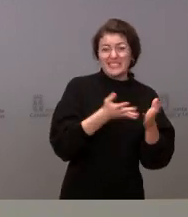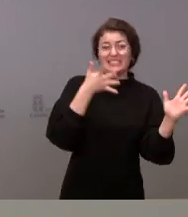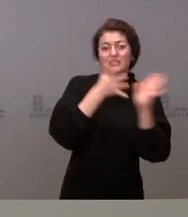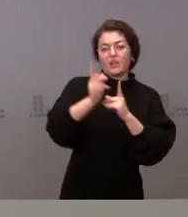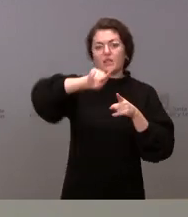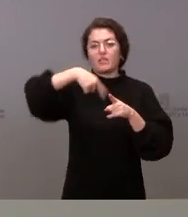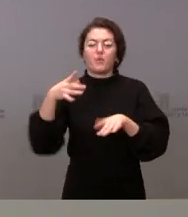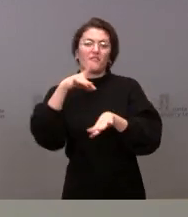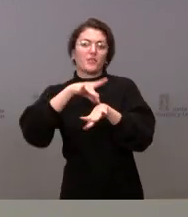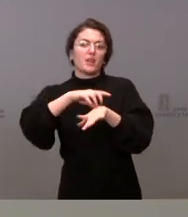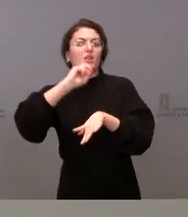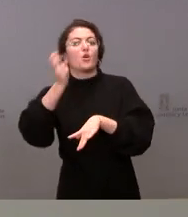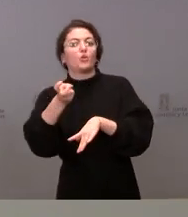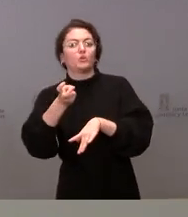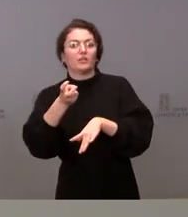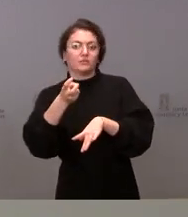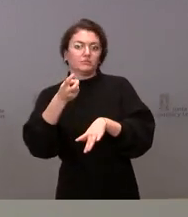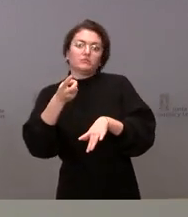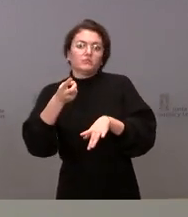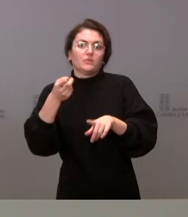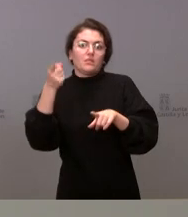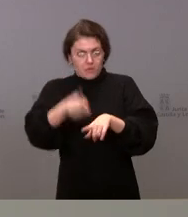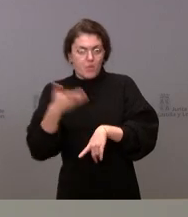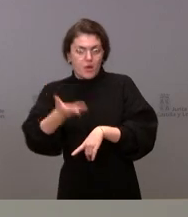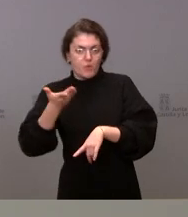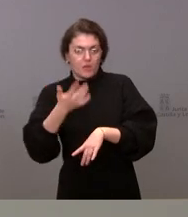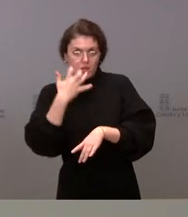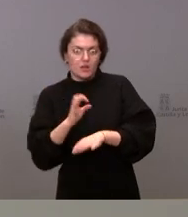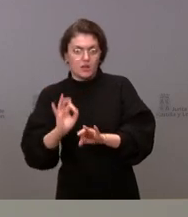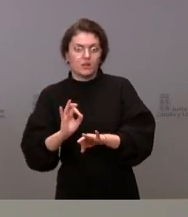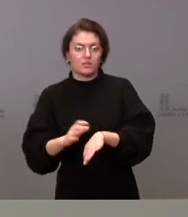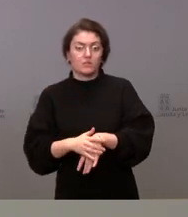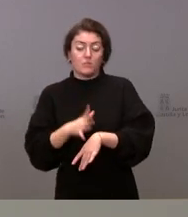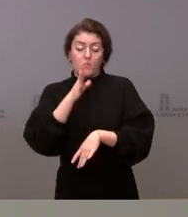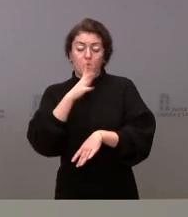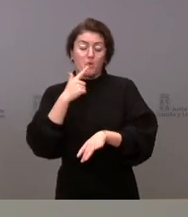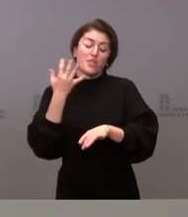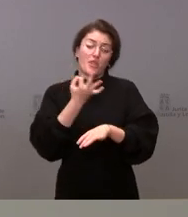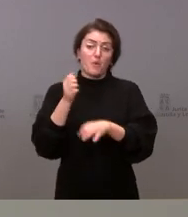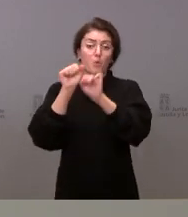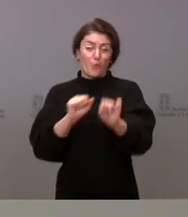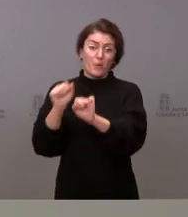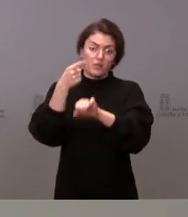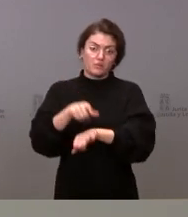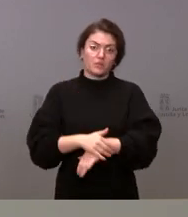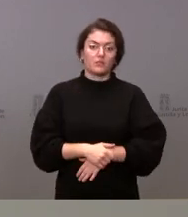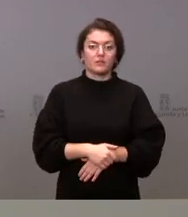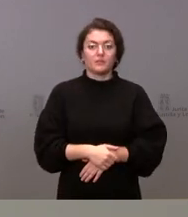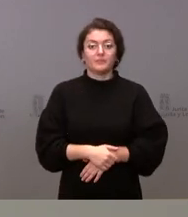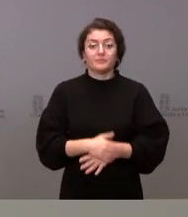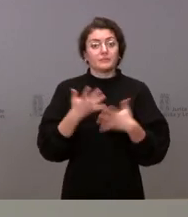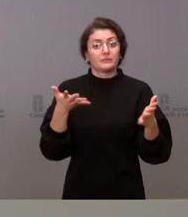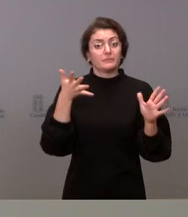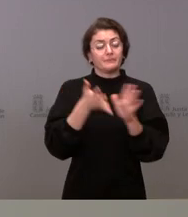enfermedades muy serias, en enfermedades que matan y que, por lo tanto, las tenemos que cuidar y proteger. Por lo tanto, nosotros,